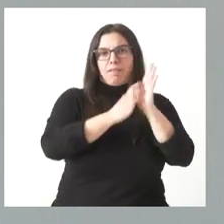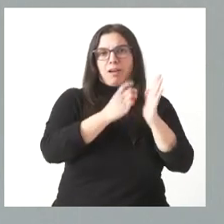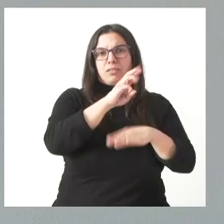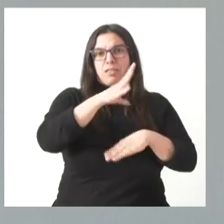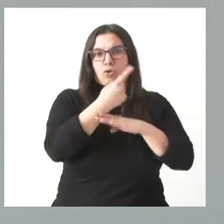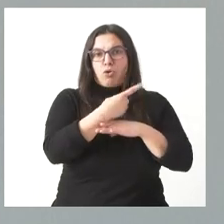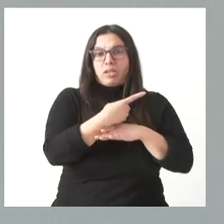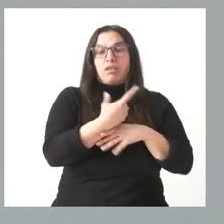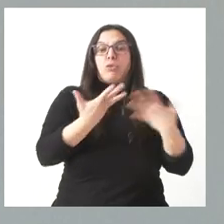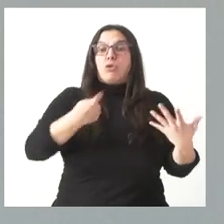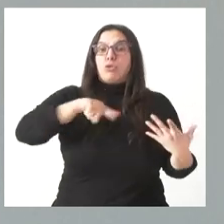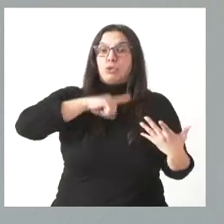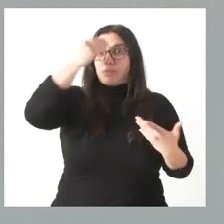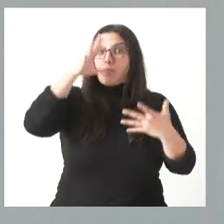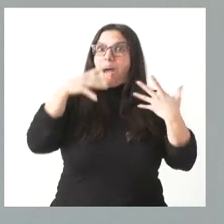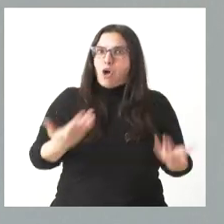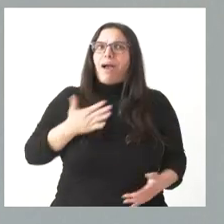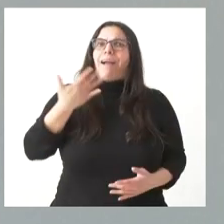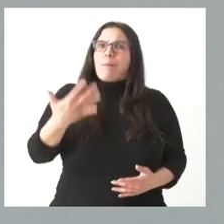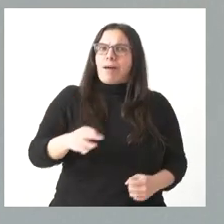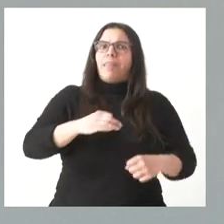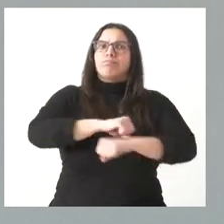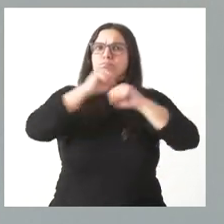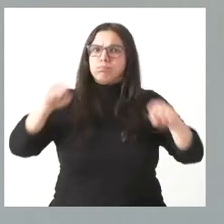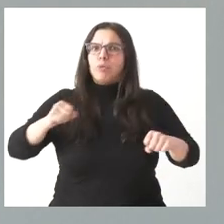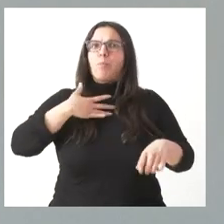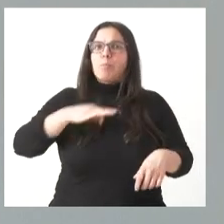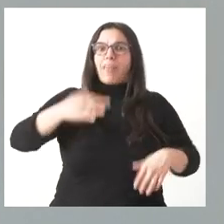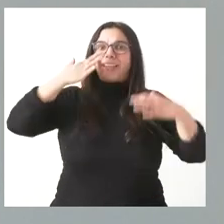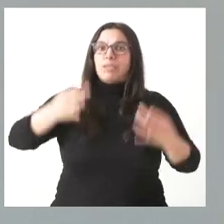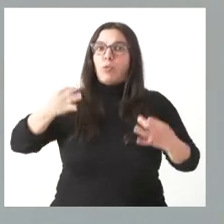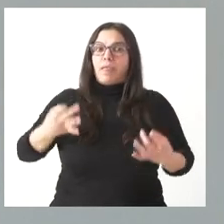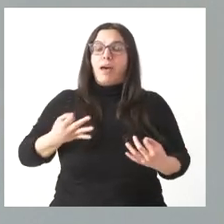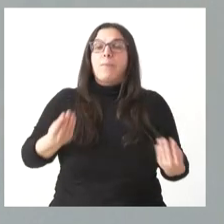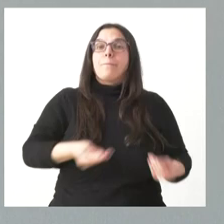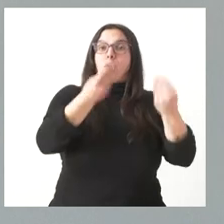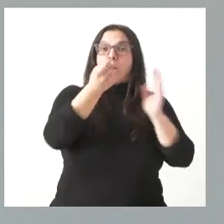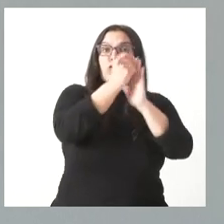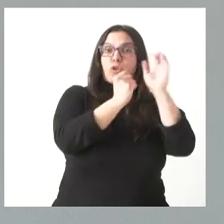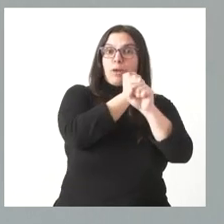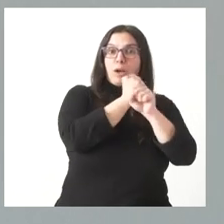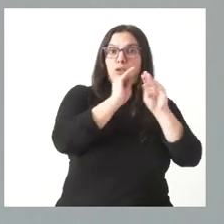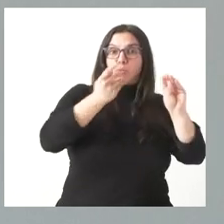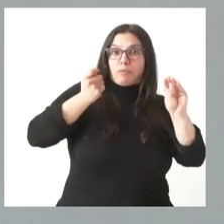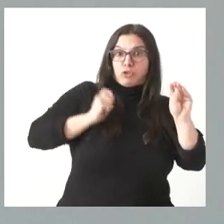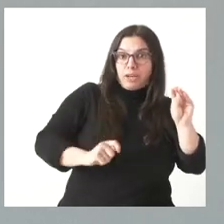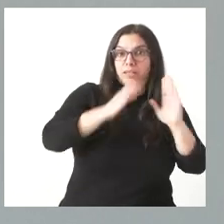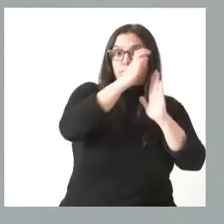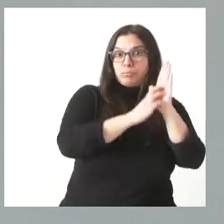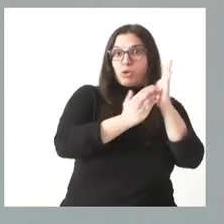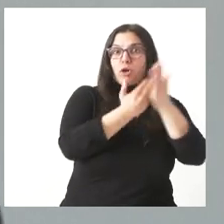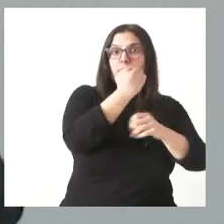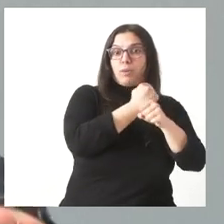cuando creemos que somos plenamente capaces de asegurar a la vez la mejora de las condiciones laborales de los profesionales bajando sus horas de trabajo,